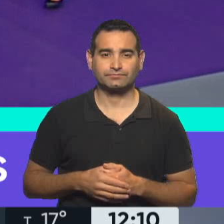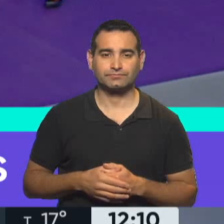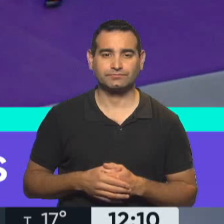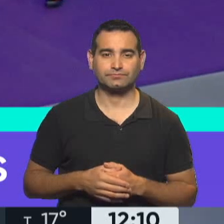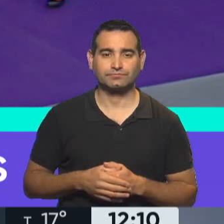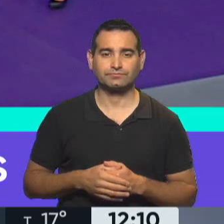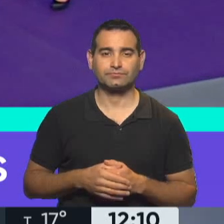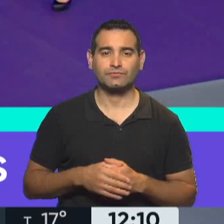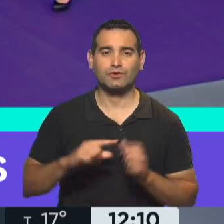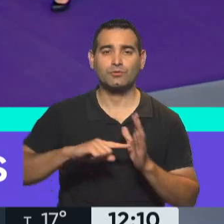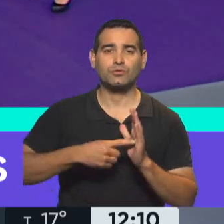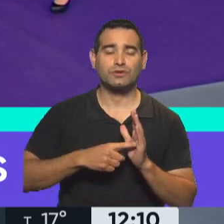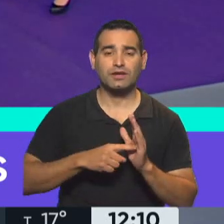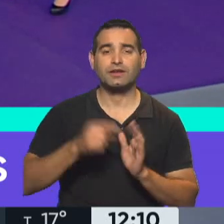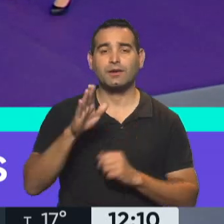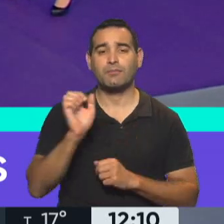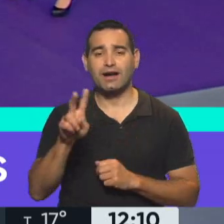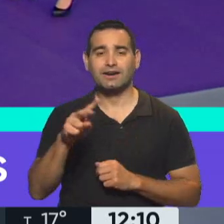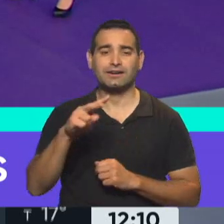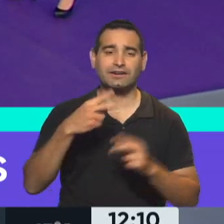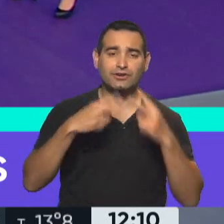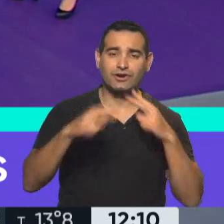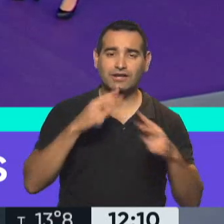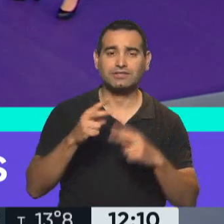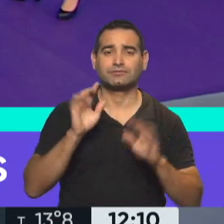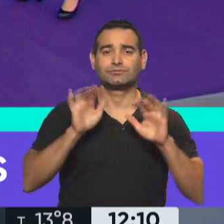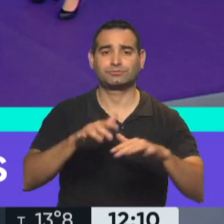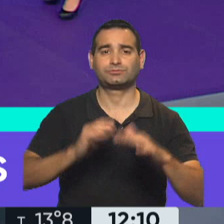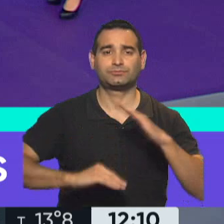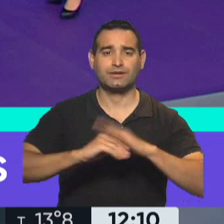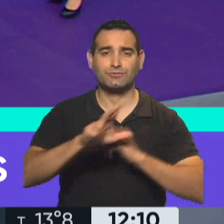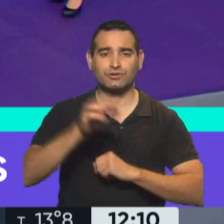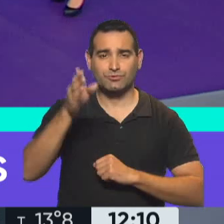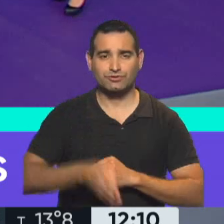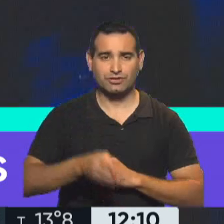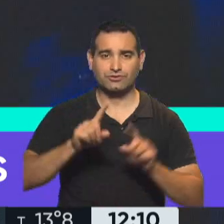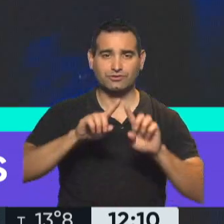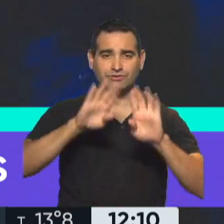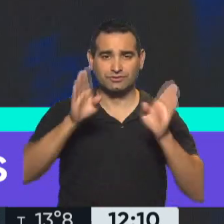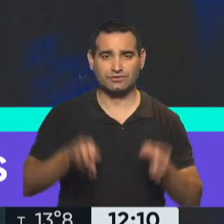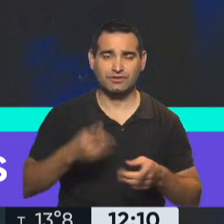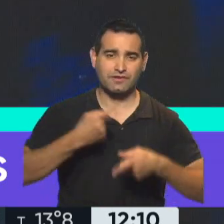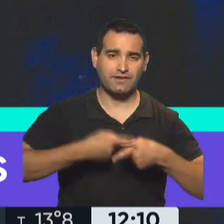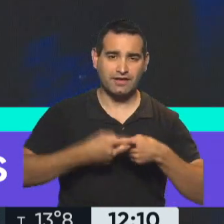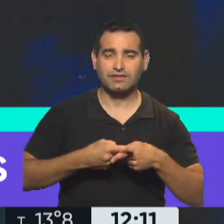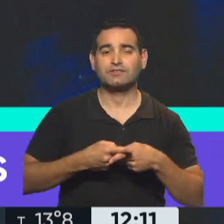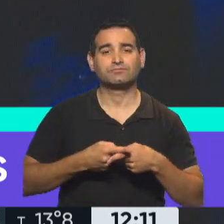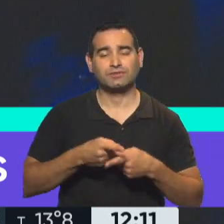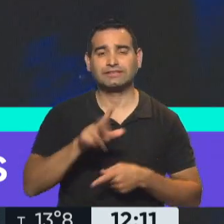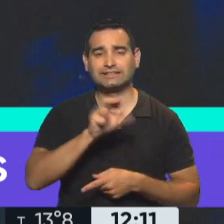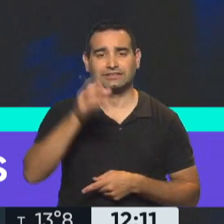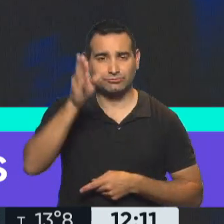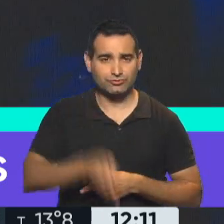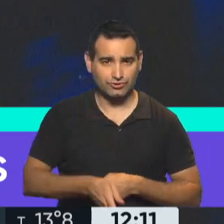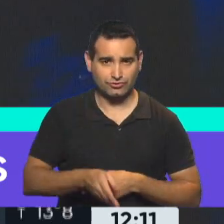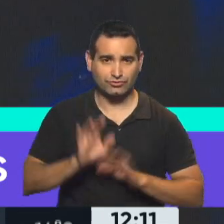Nuevas aperturas también en la ciudad de Buenos Aires. Bares y restaurantes, aforo del 30%. Salones de fiestas como gastronómicos, igual modo, 30